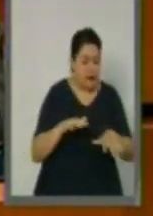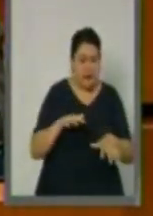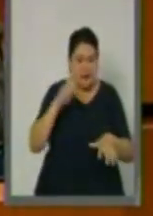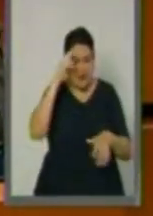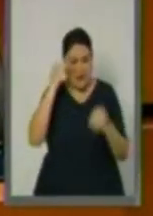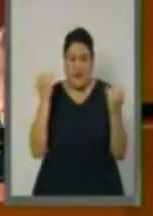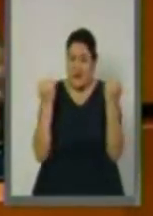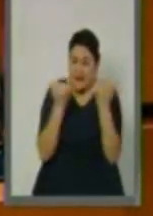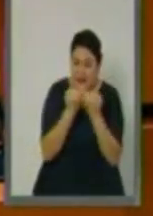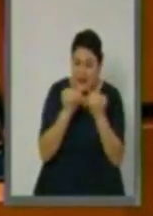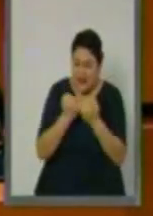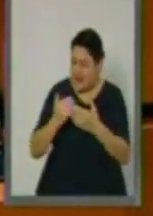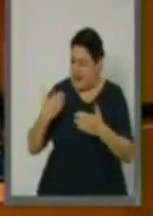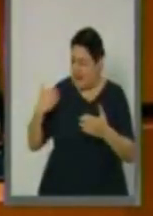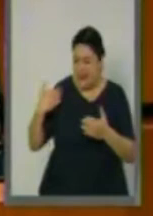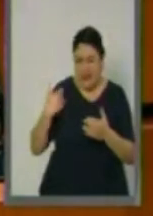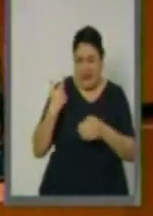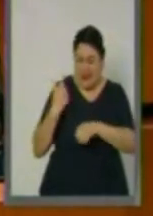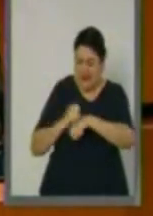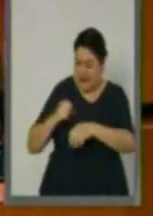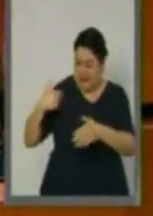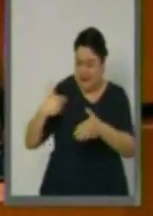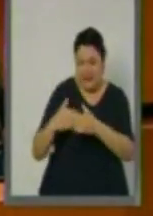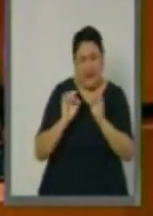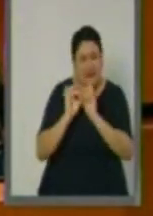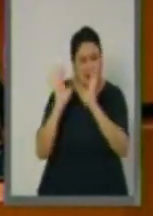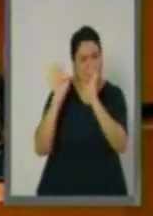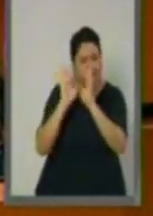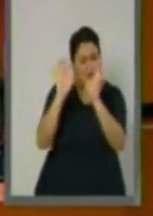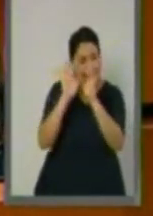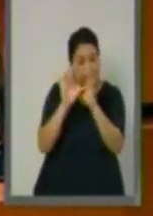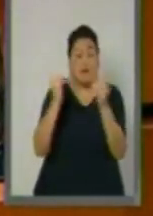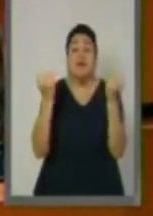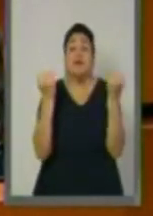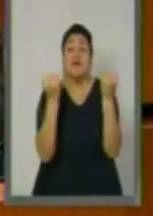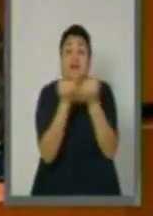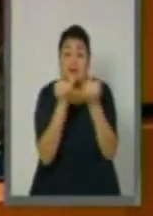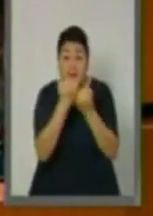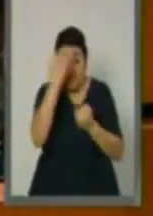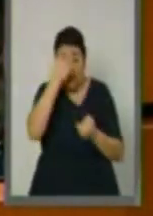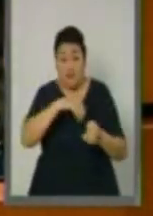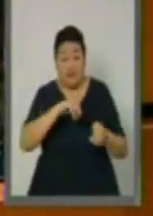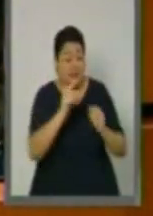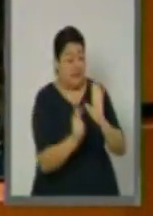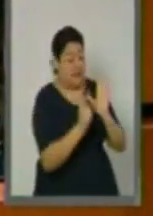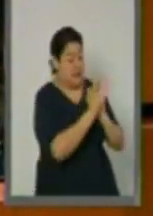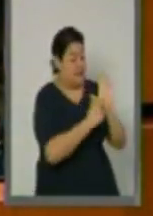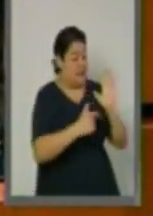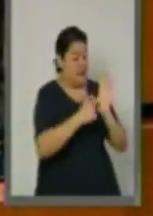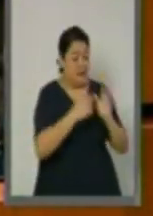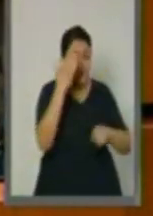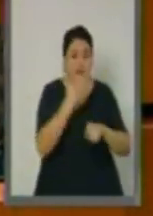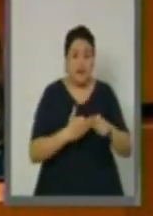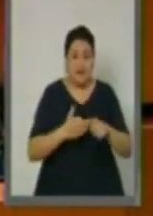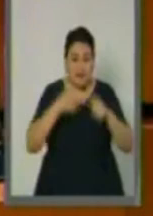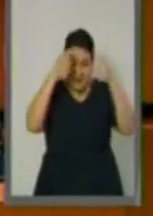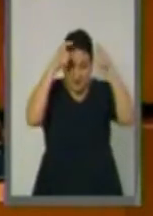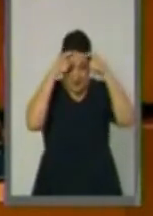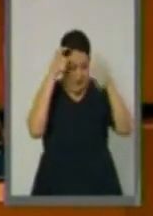pasado en las últimas semanas, así como en nuestras leyes de protección civil que